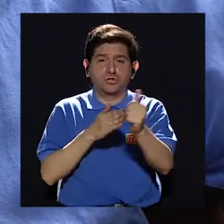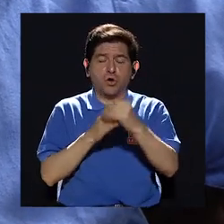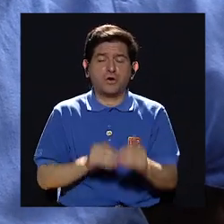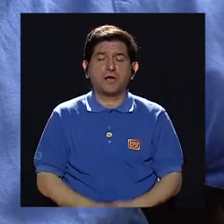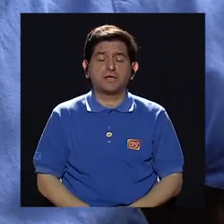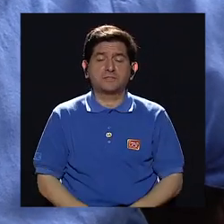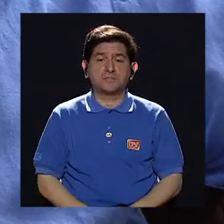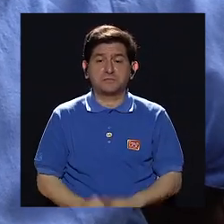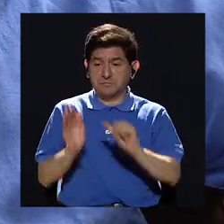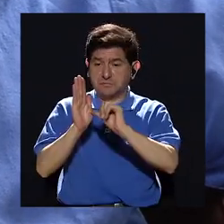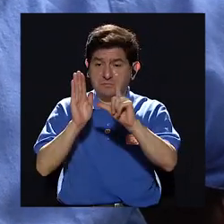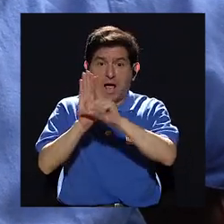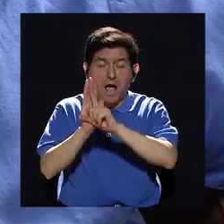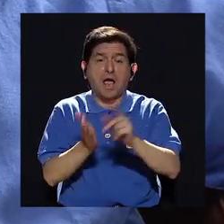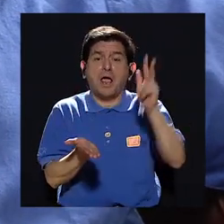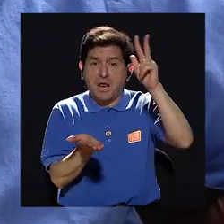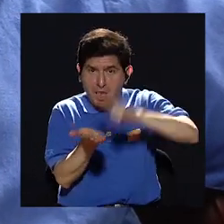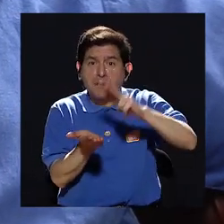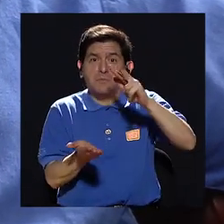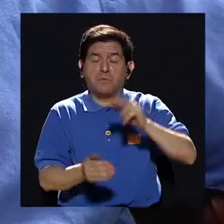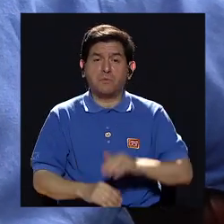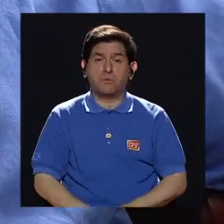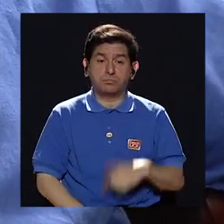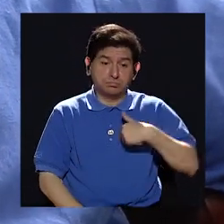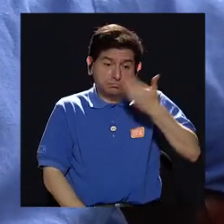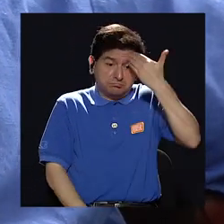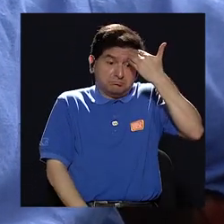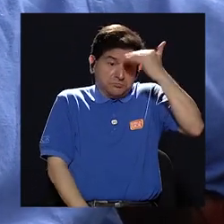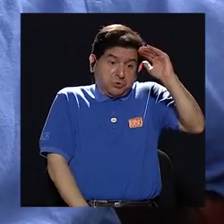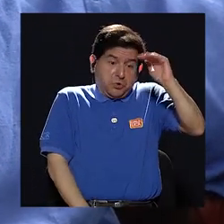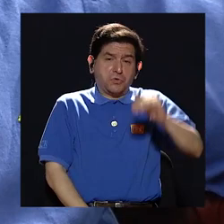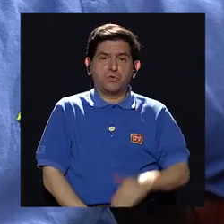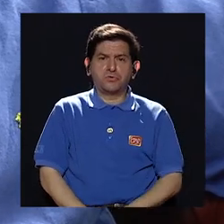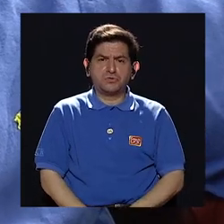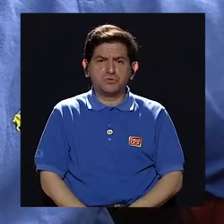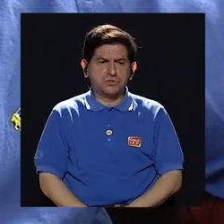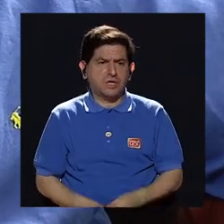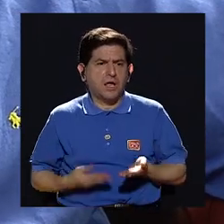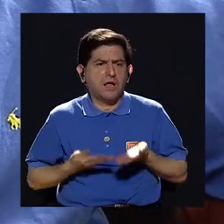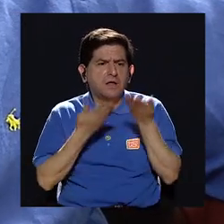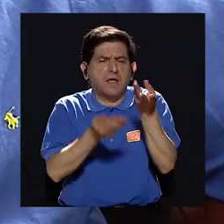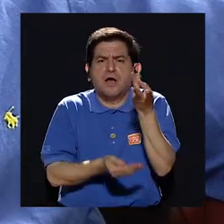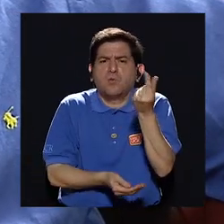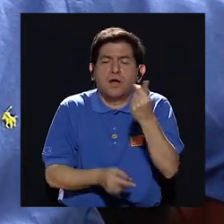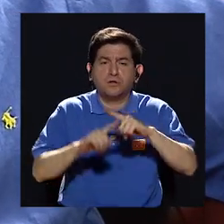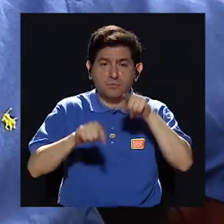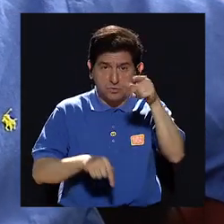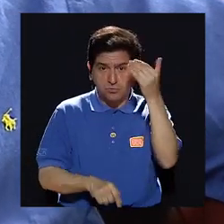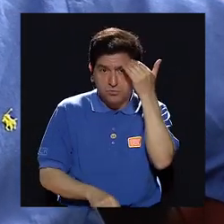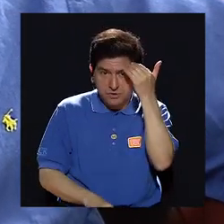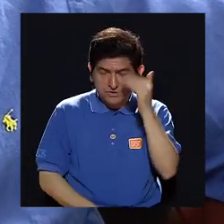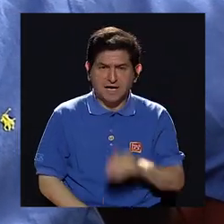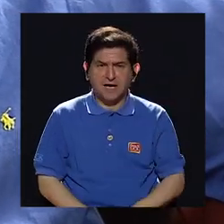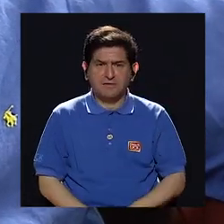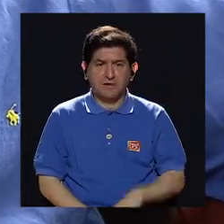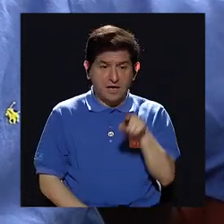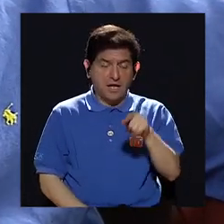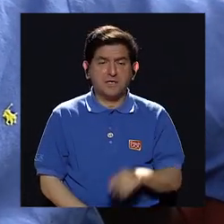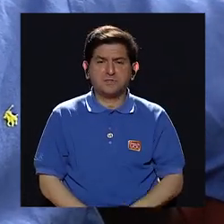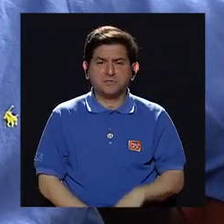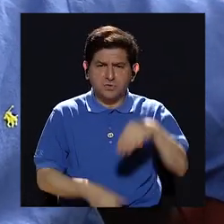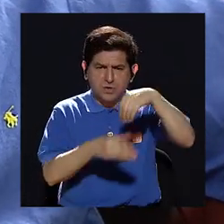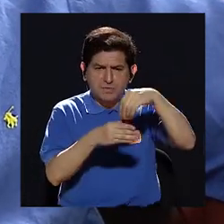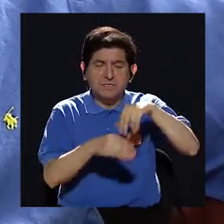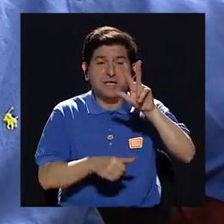Congreso le aprobó y que no sé cuánto se ha desembolsado. Pero usted sabe que esto es para ser gastado